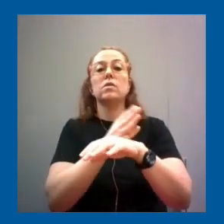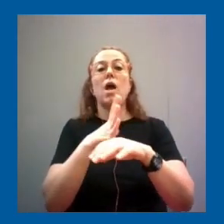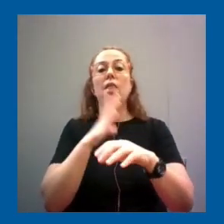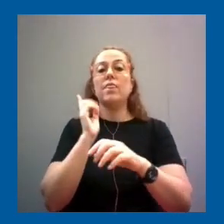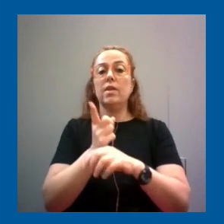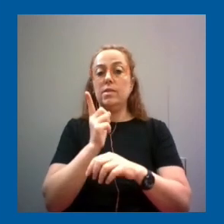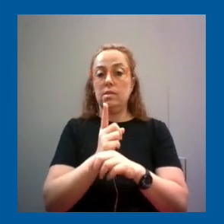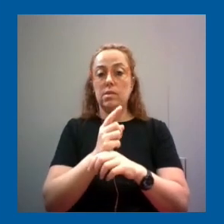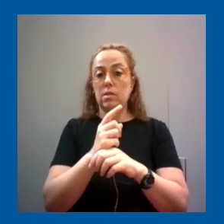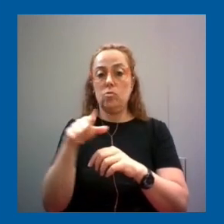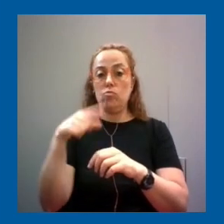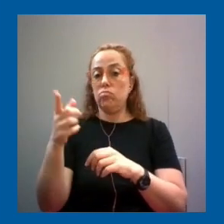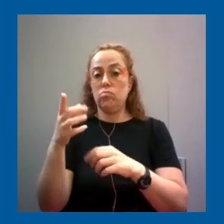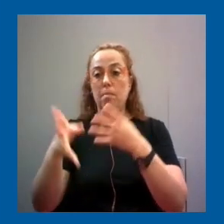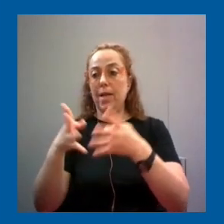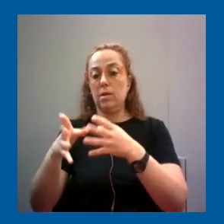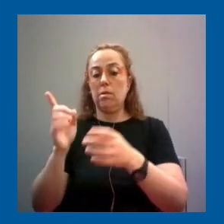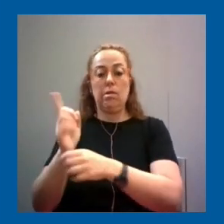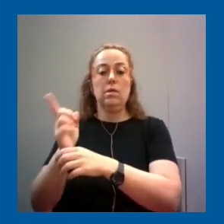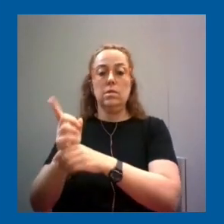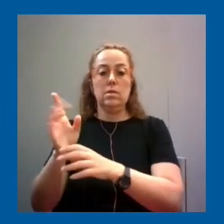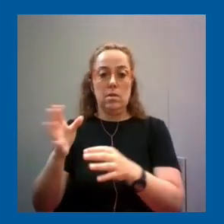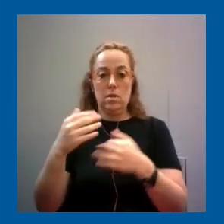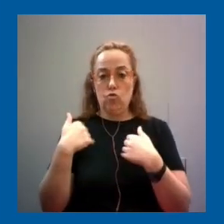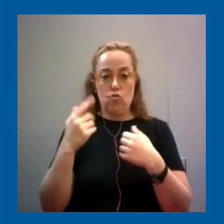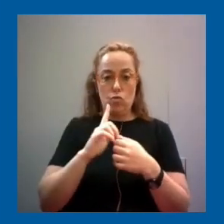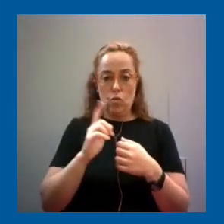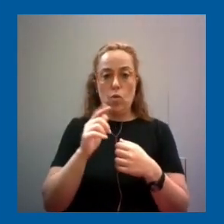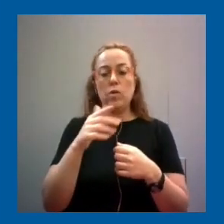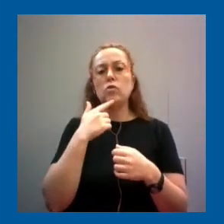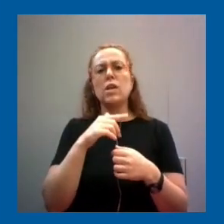nosotros. Entonces, también es importante entender cómo están